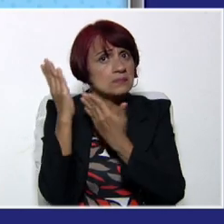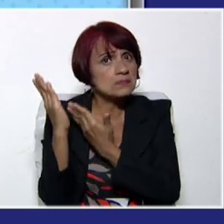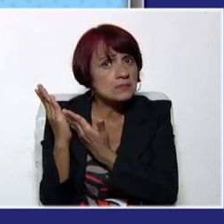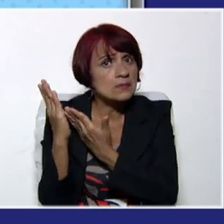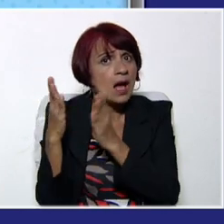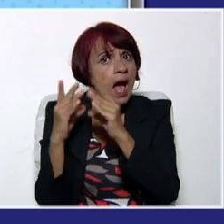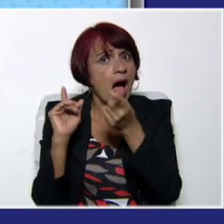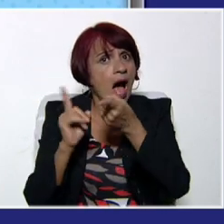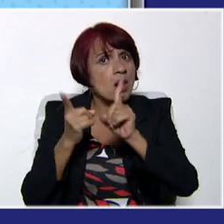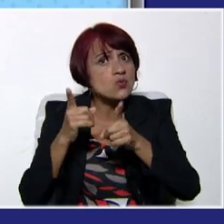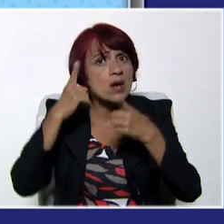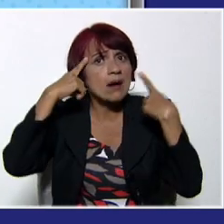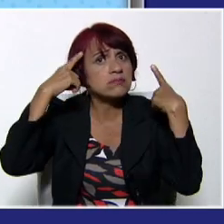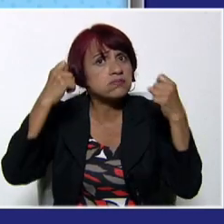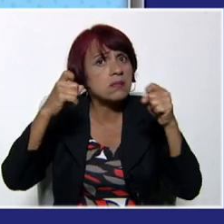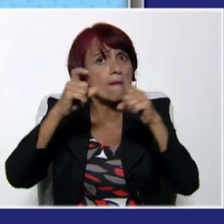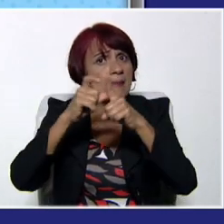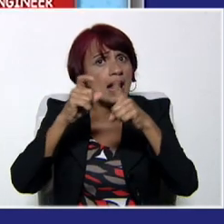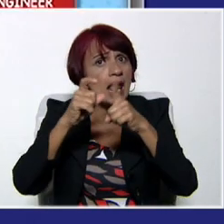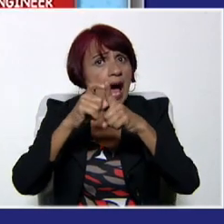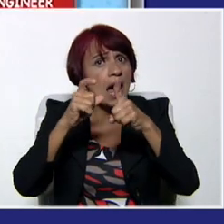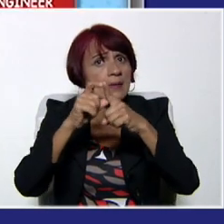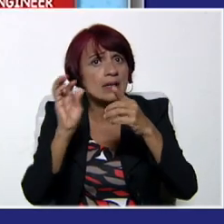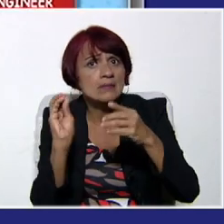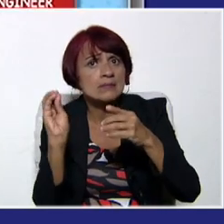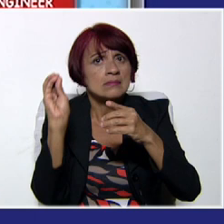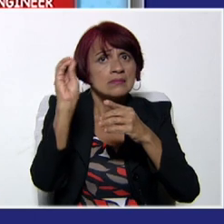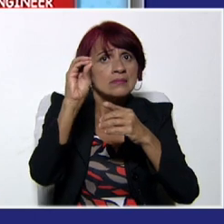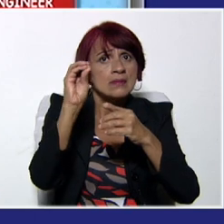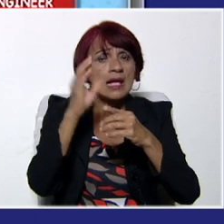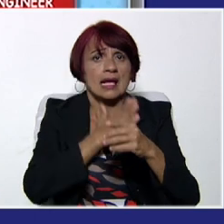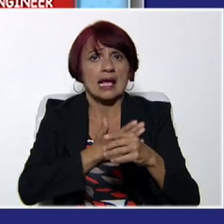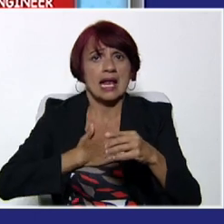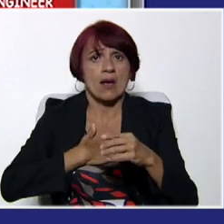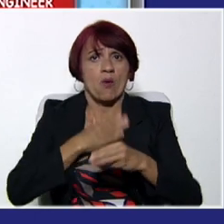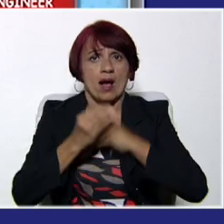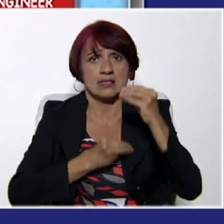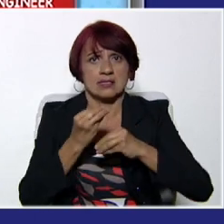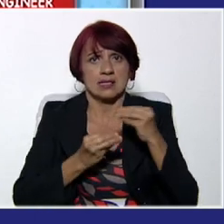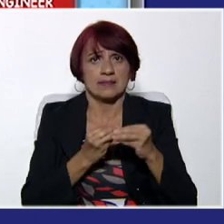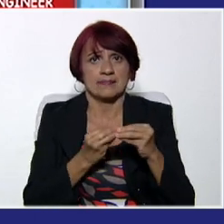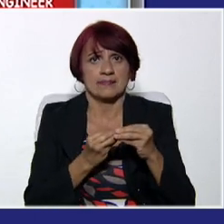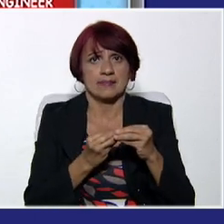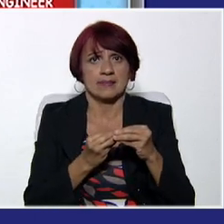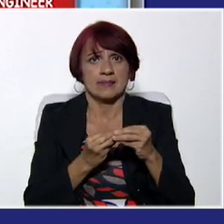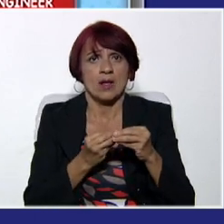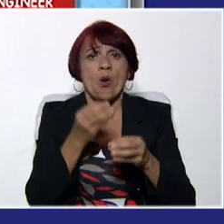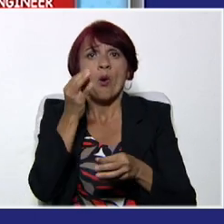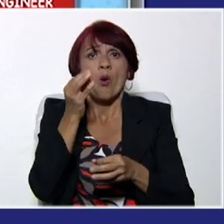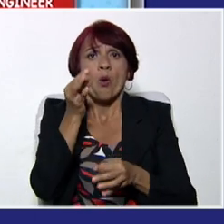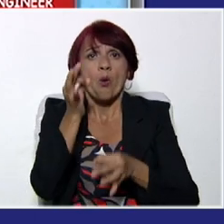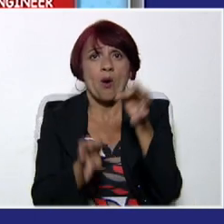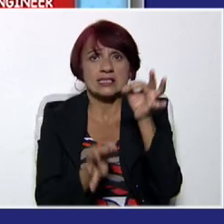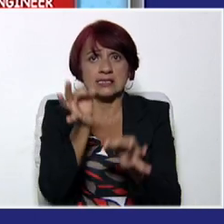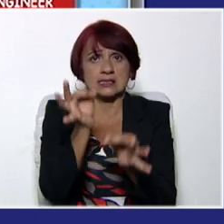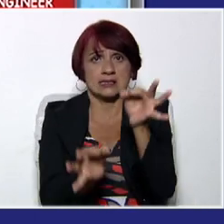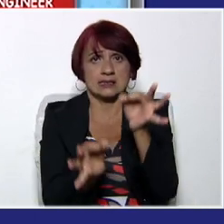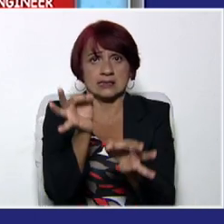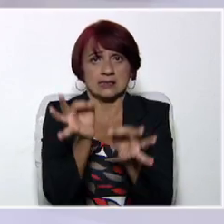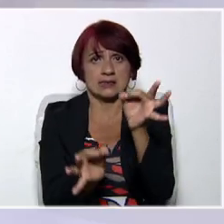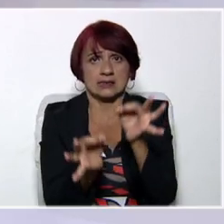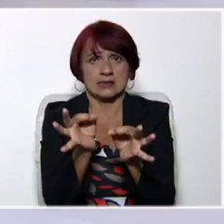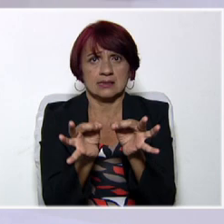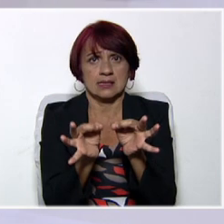profesiones u ocupaciones, ¿ok? De lo que nosotros queremos ser, por lo menos judge, juez, judge. Tenemos